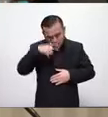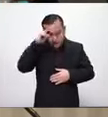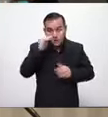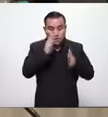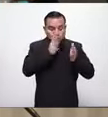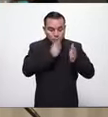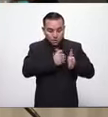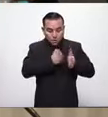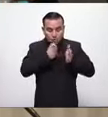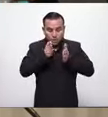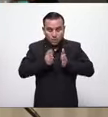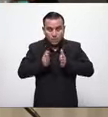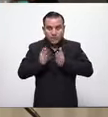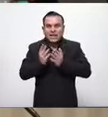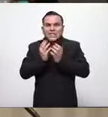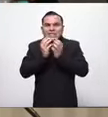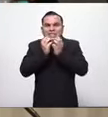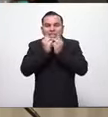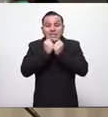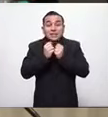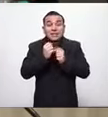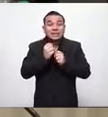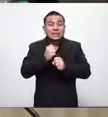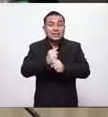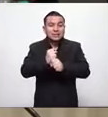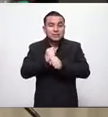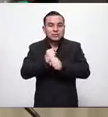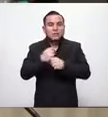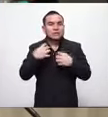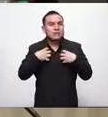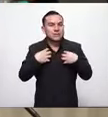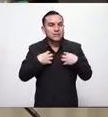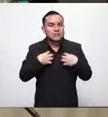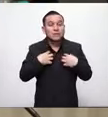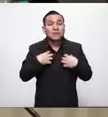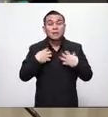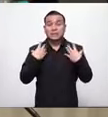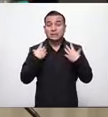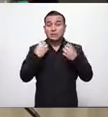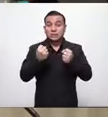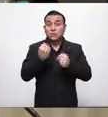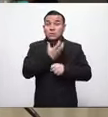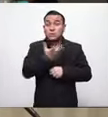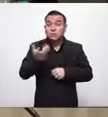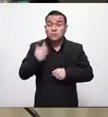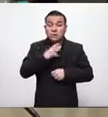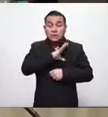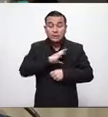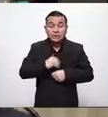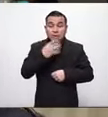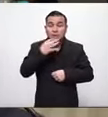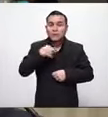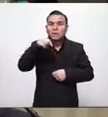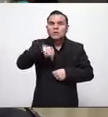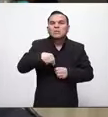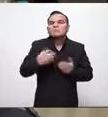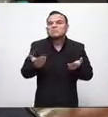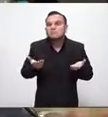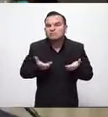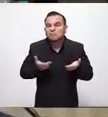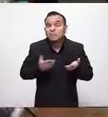ordenadamente, garantizando la salud y la vida de todos. Y en esto, también las